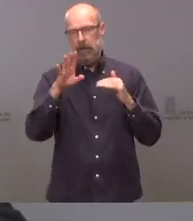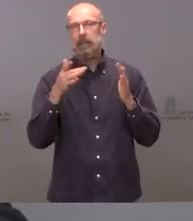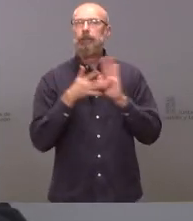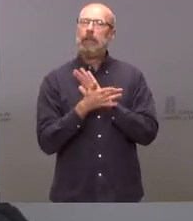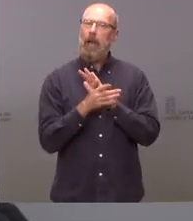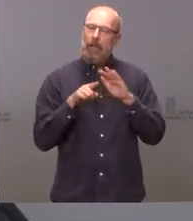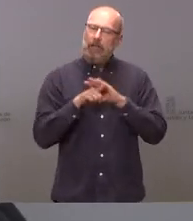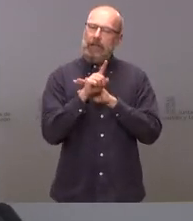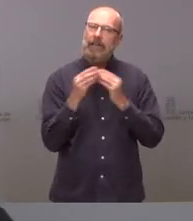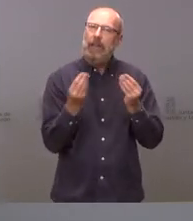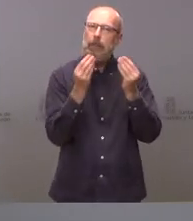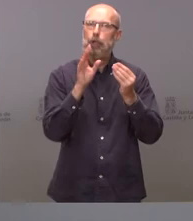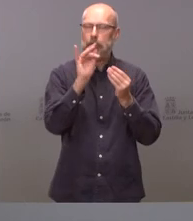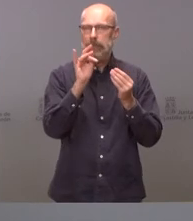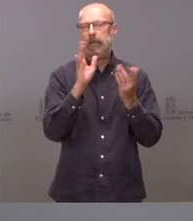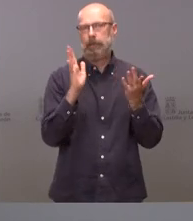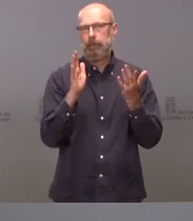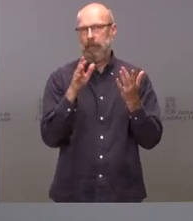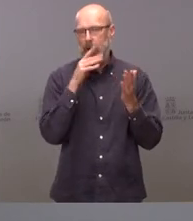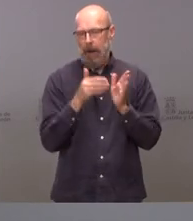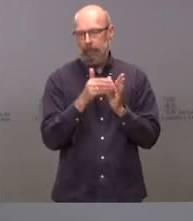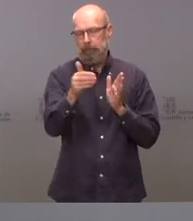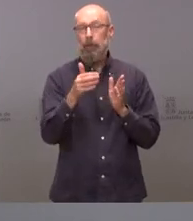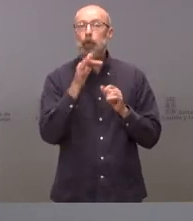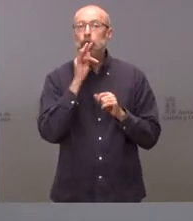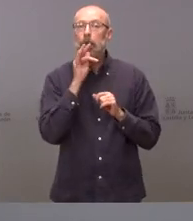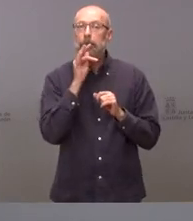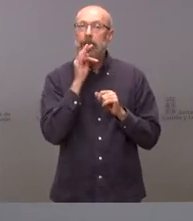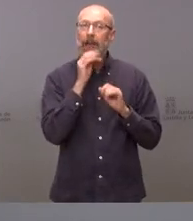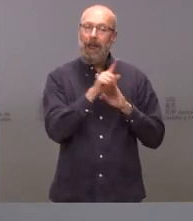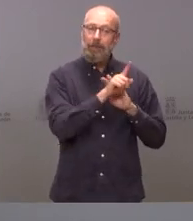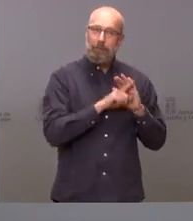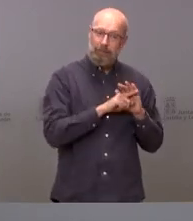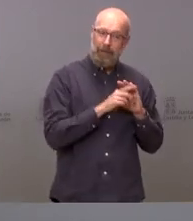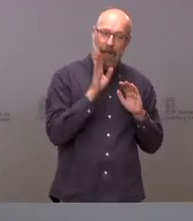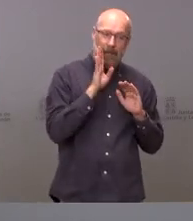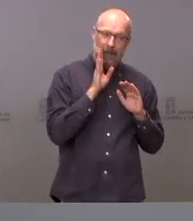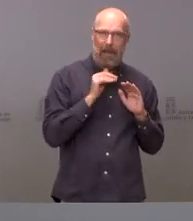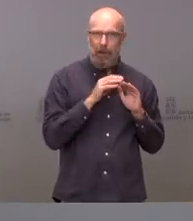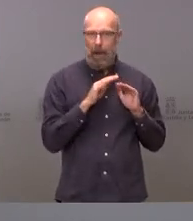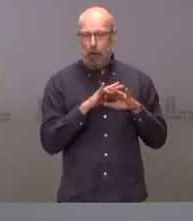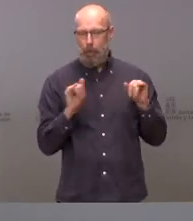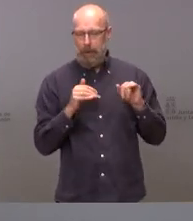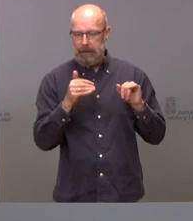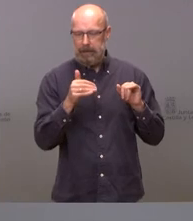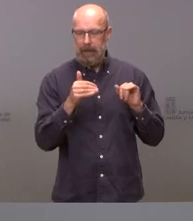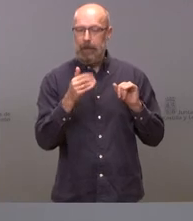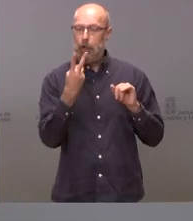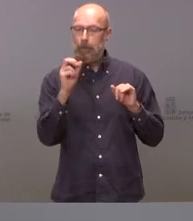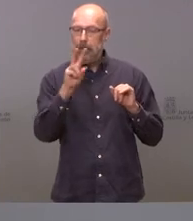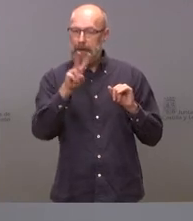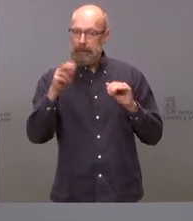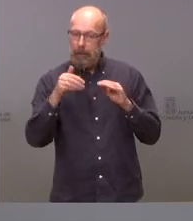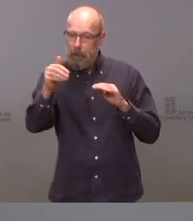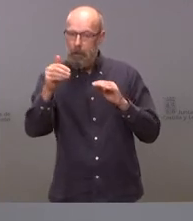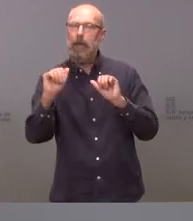económico este crecimiento económico todavía no compensa la recesión que hemos vivido y será en el año 2022 cuando superemos